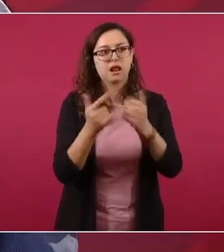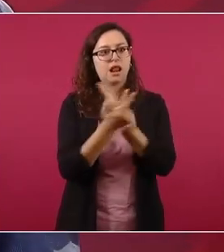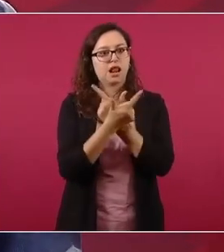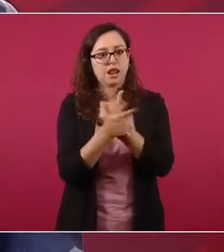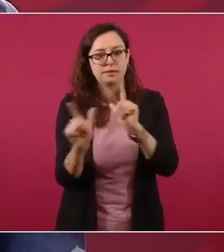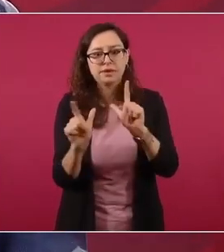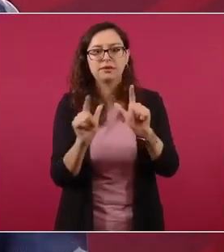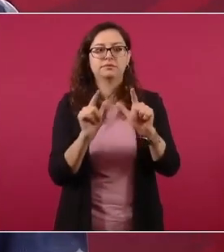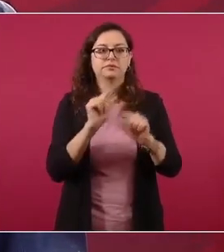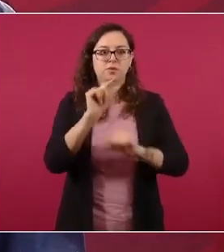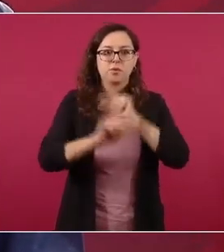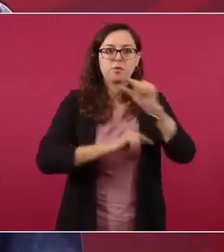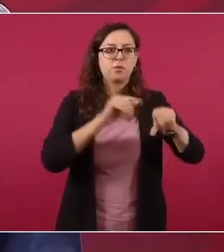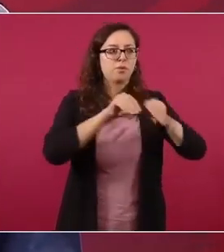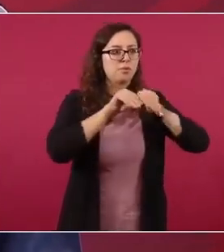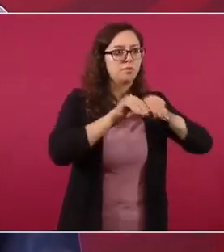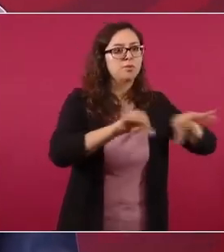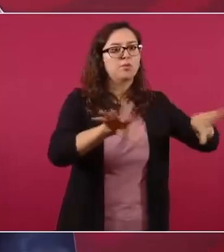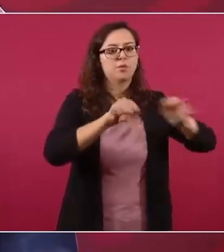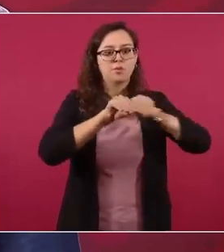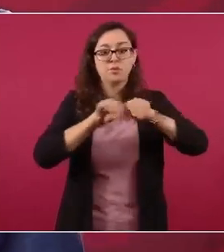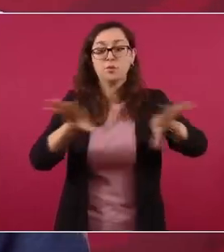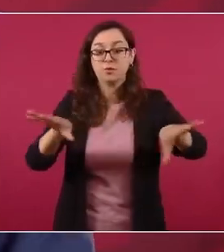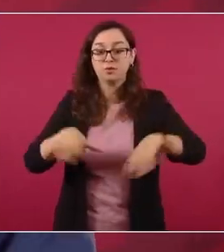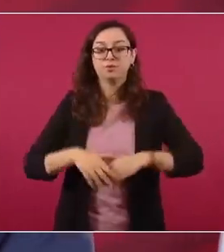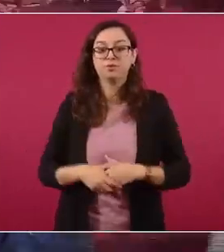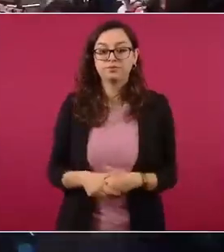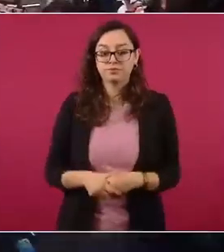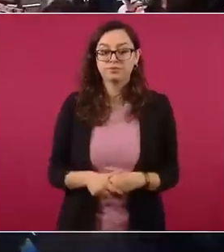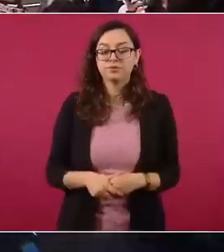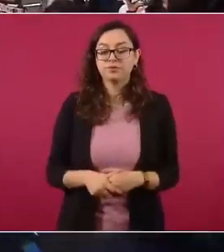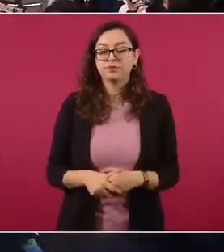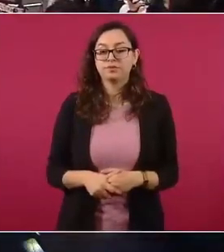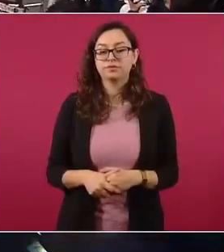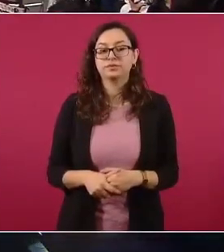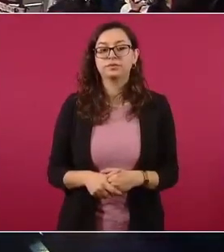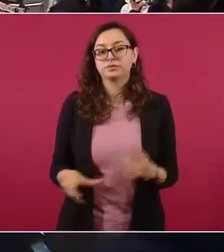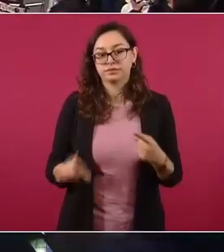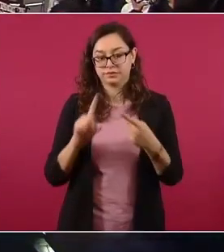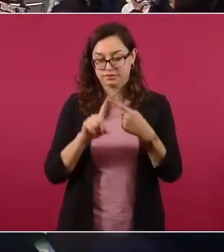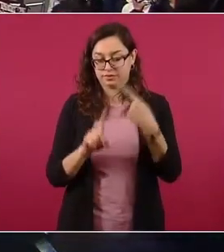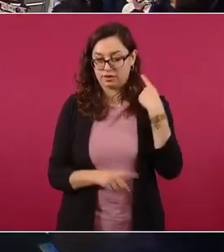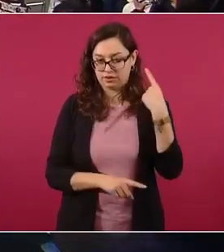Eso para los jóvenes. Bueno, ¿qué otra cosa estamos proponiendo?